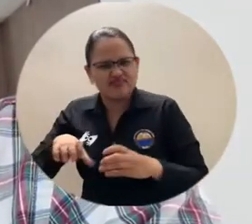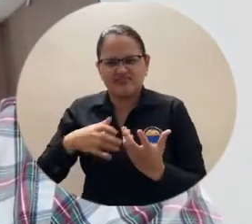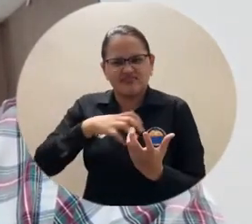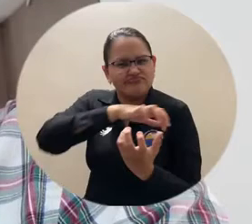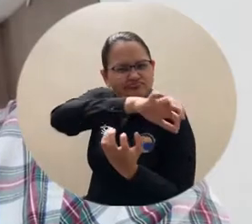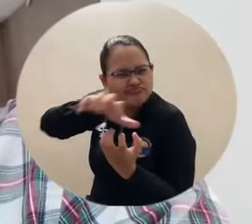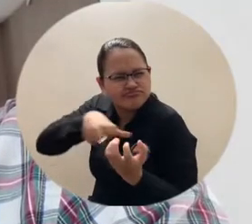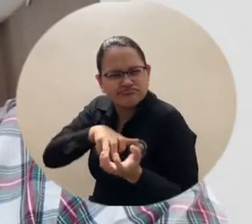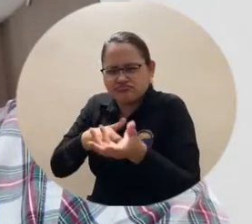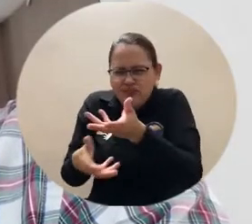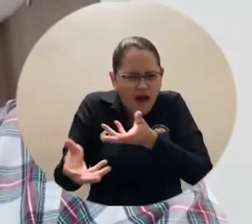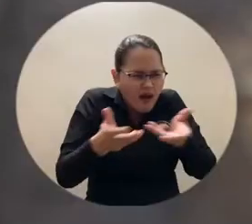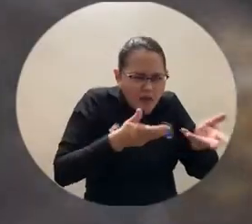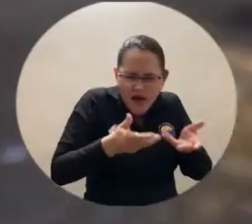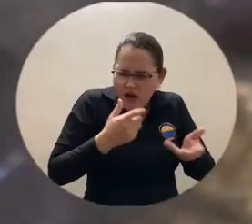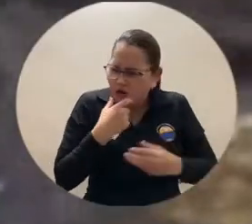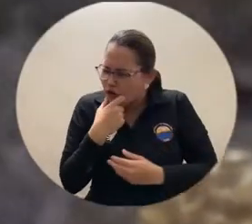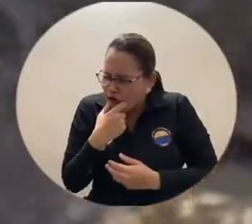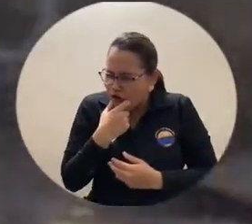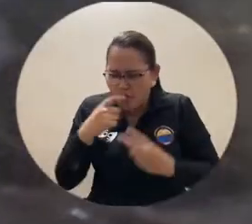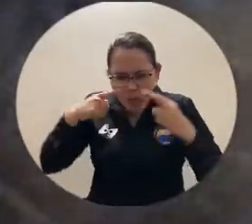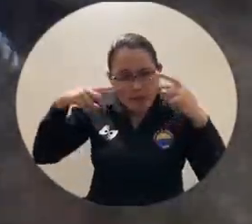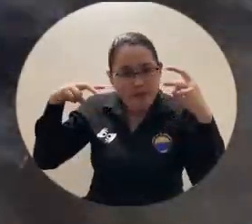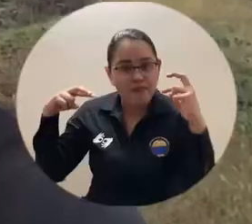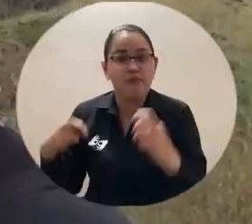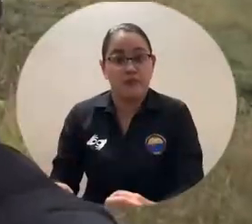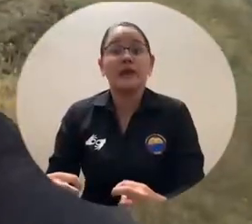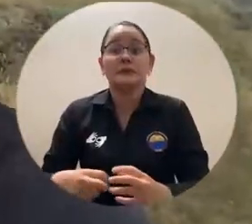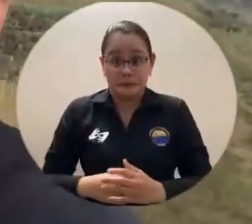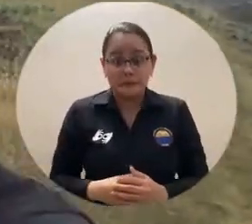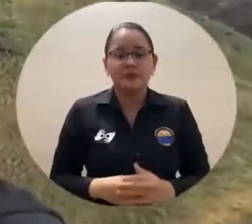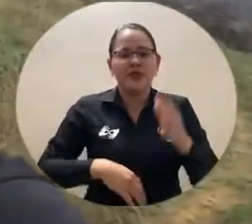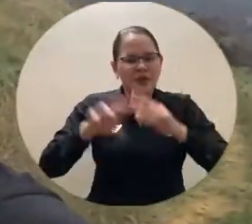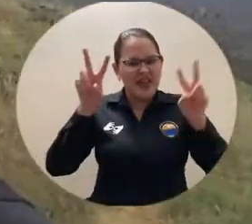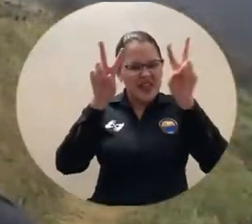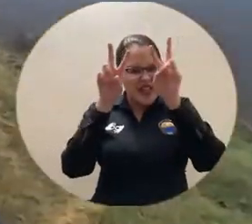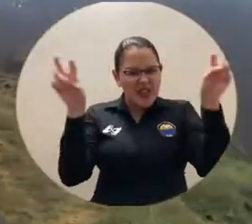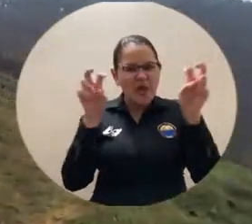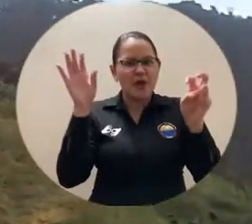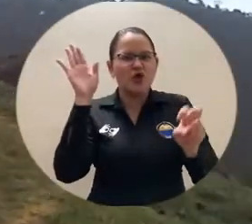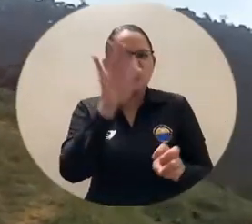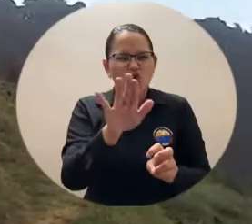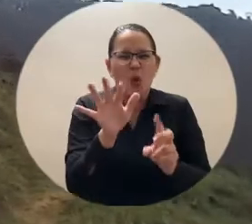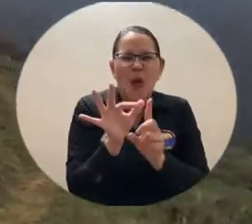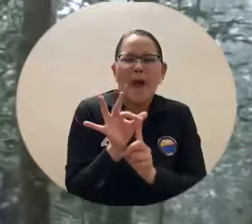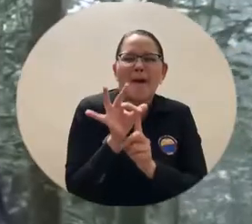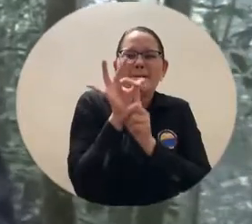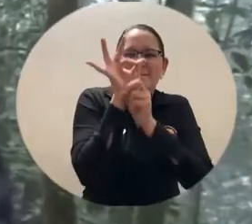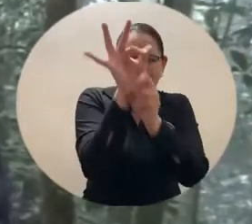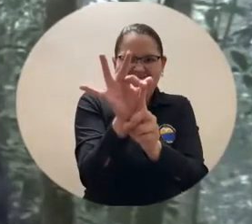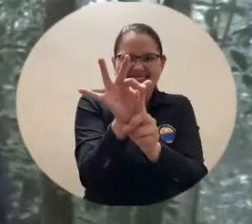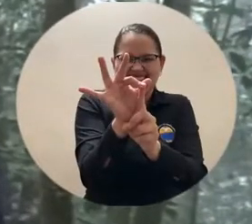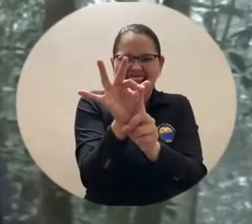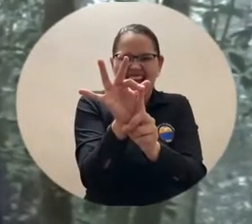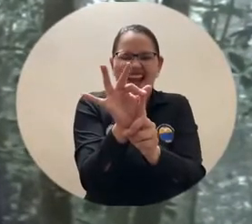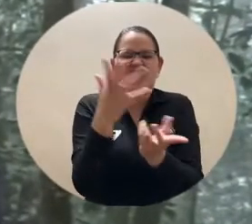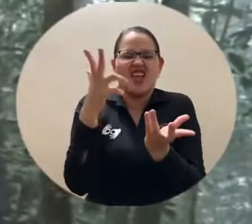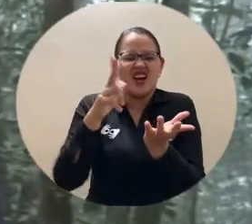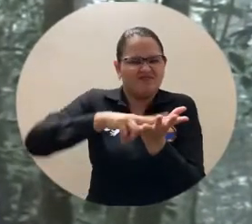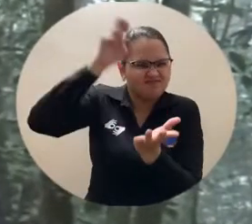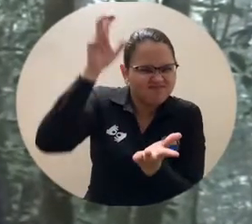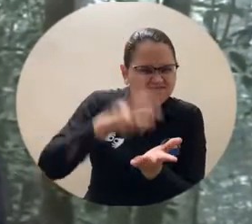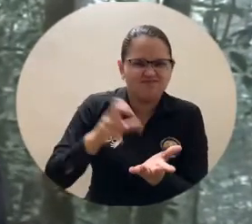entre otros, de estas especies. Dejando ver su pasión por la herpetología, con especialidad en los anfibios, el biólogo magíster Luis